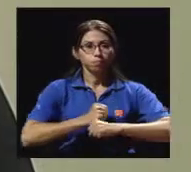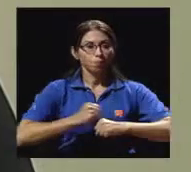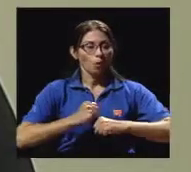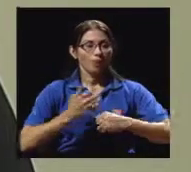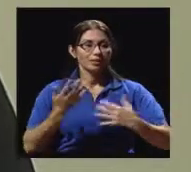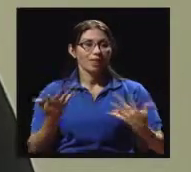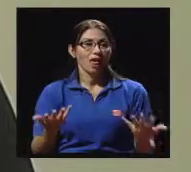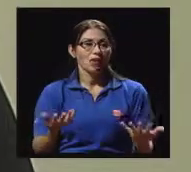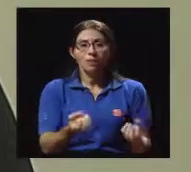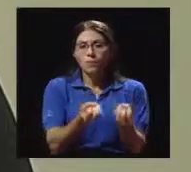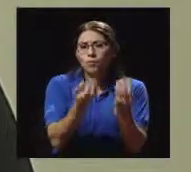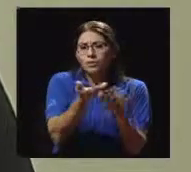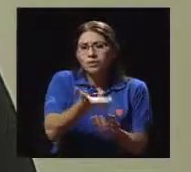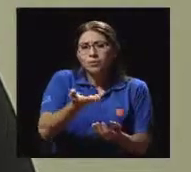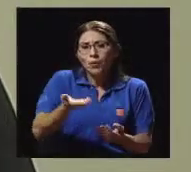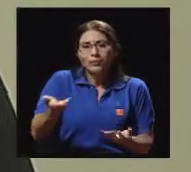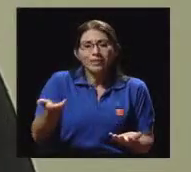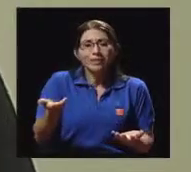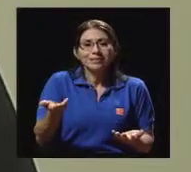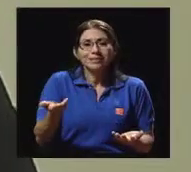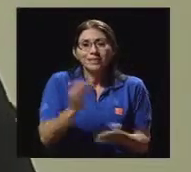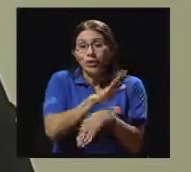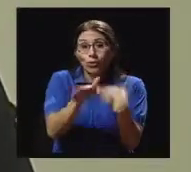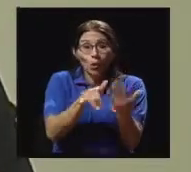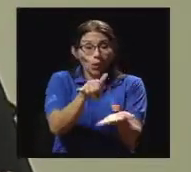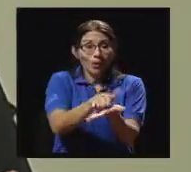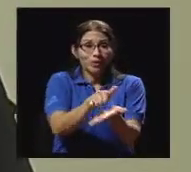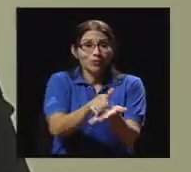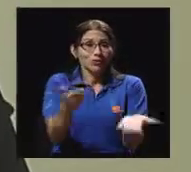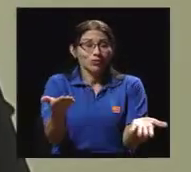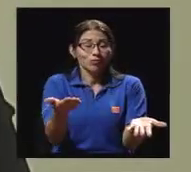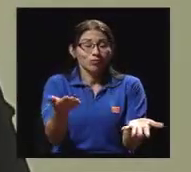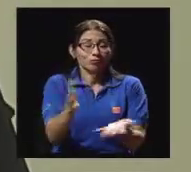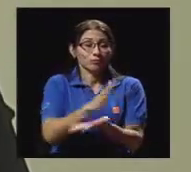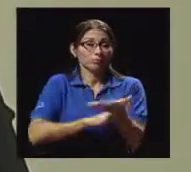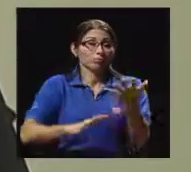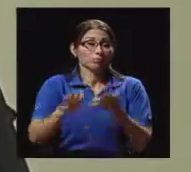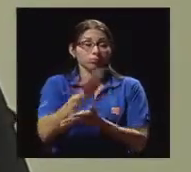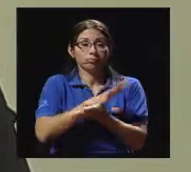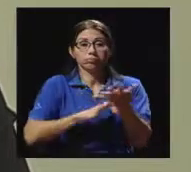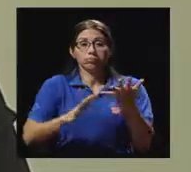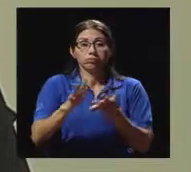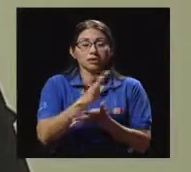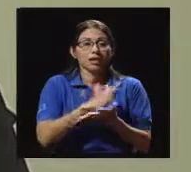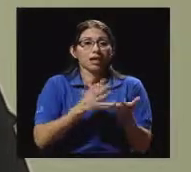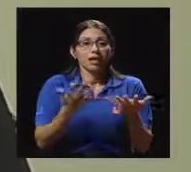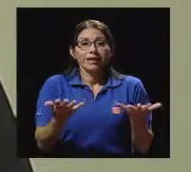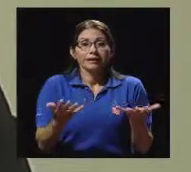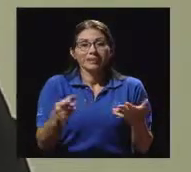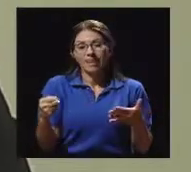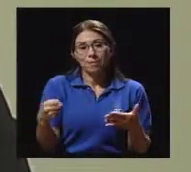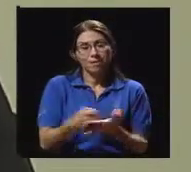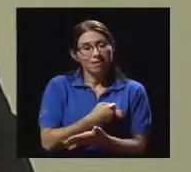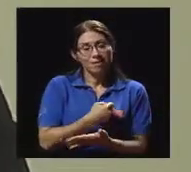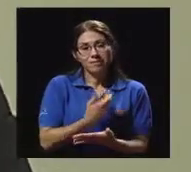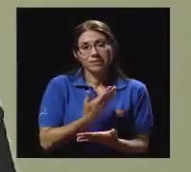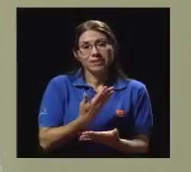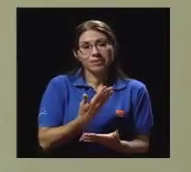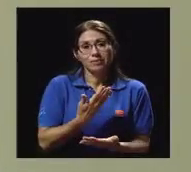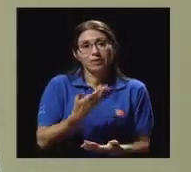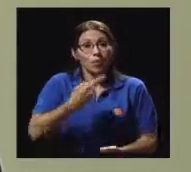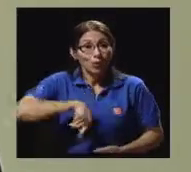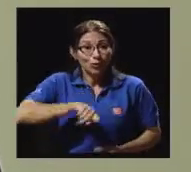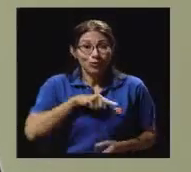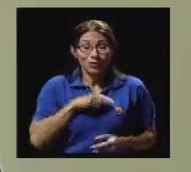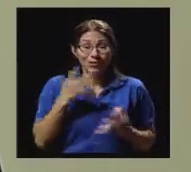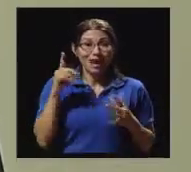como les decía, muchas cosas que, y todo eso se nos hace un caos, ¿verdad? Un caos y lamentablemente cuando vamos a